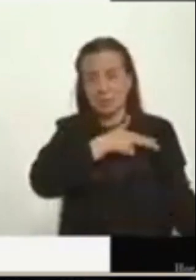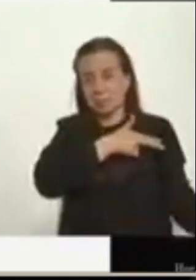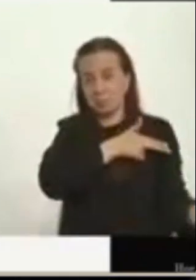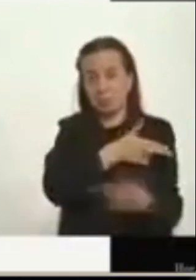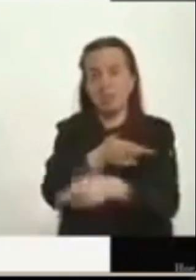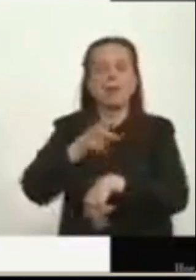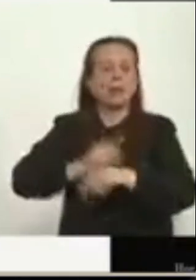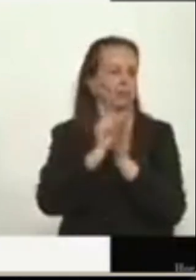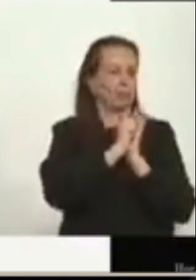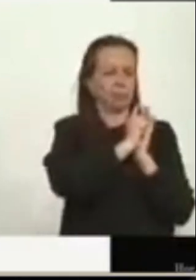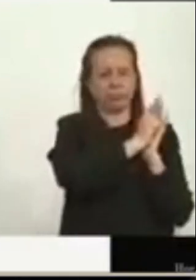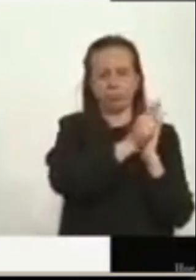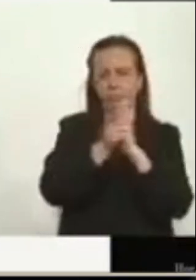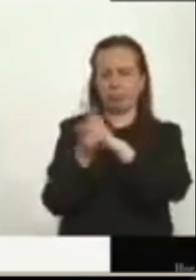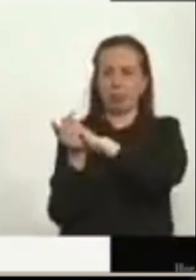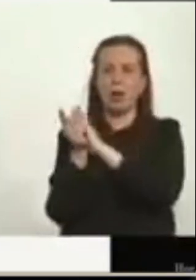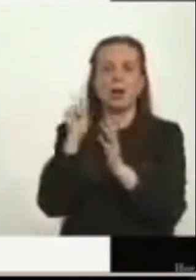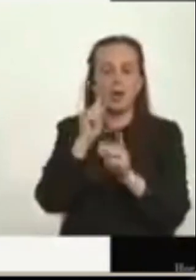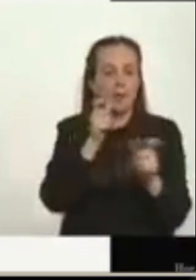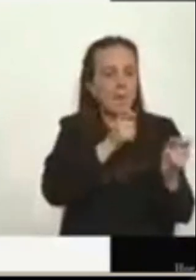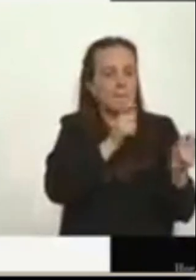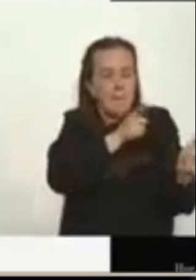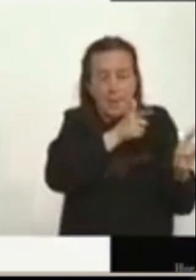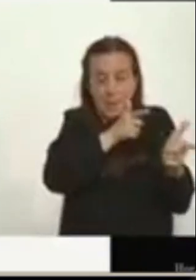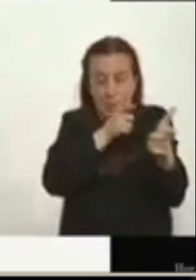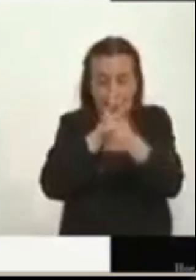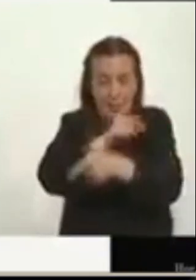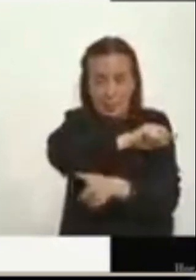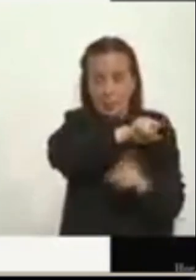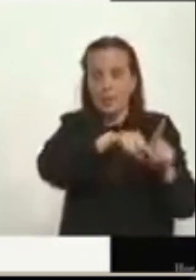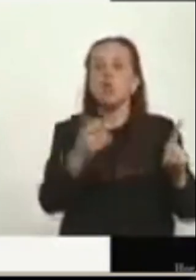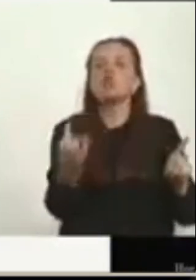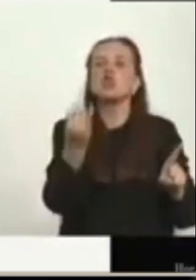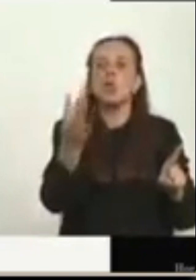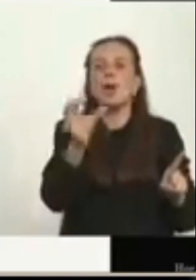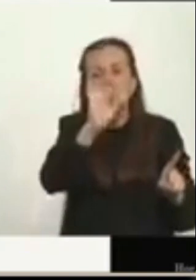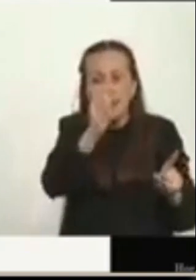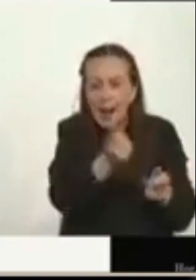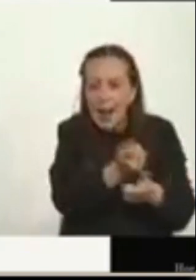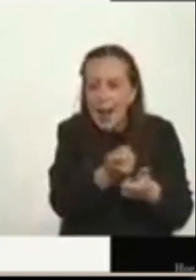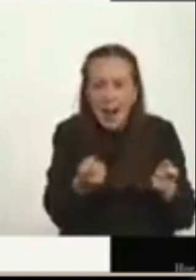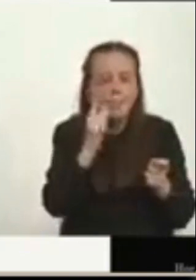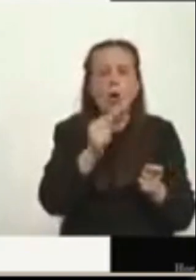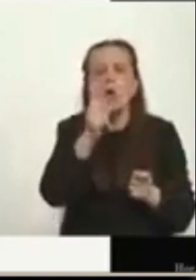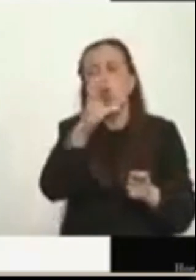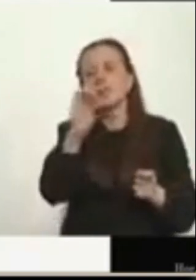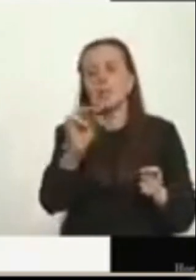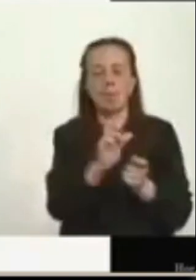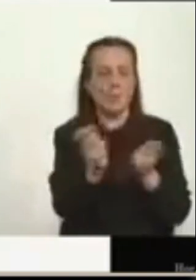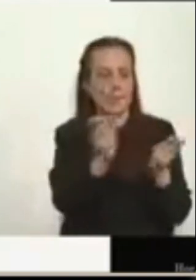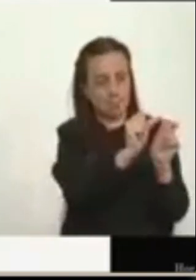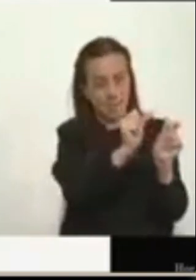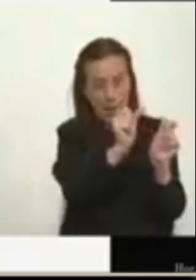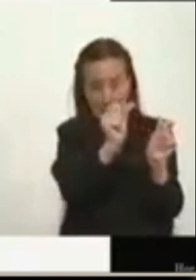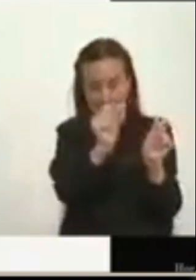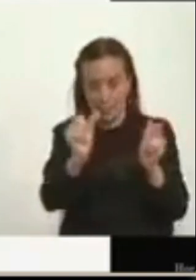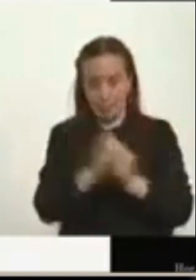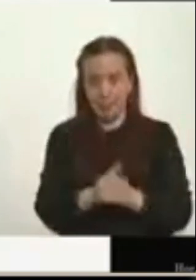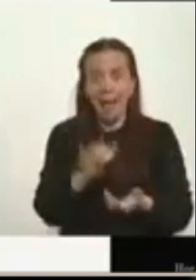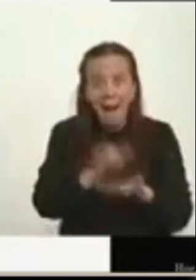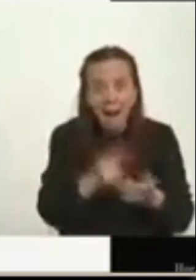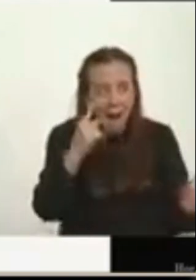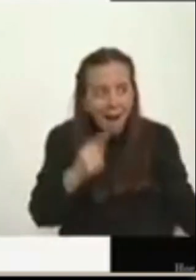de segundo, la distancia entre un orificio y el otro es de décimas o de un centímetro. Aquí tenemos